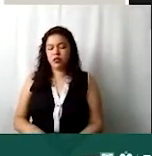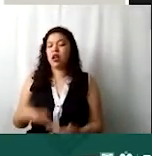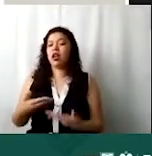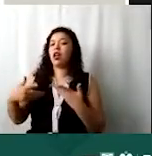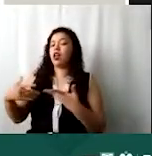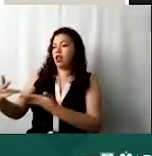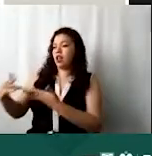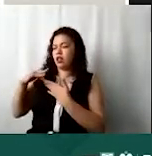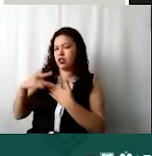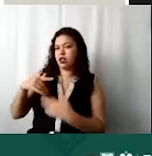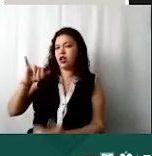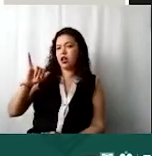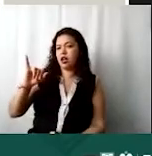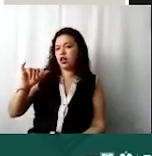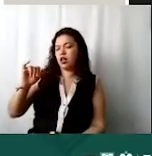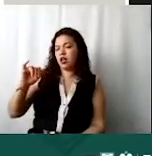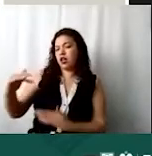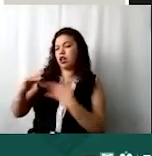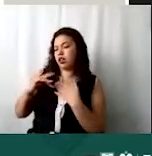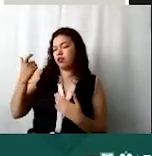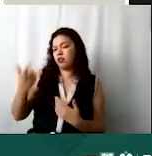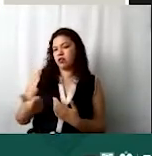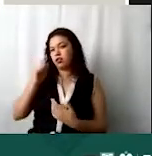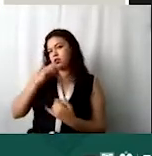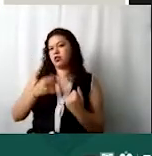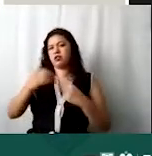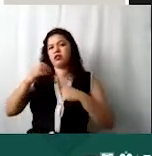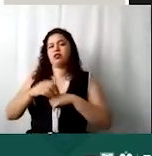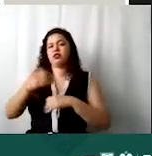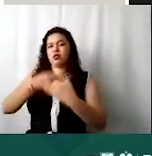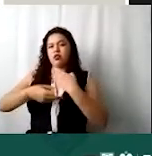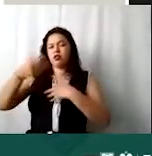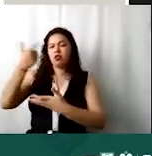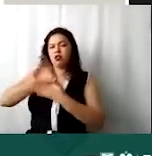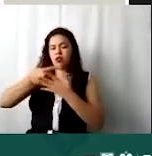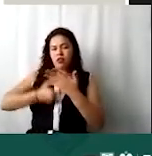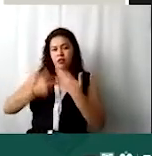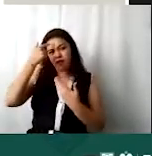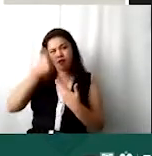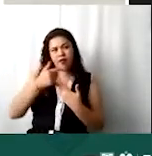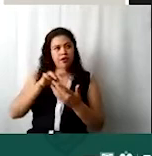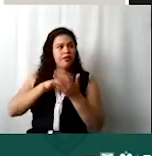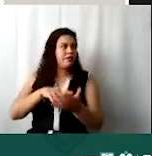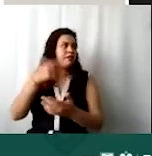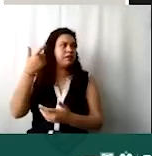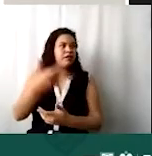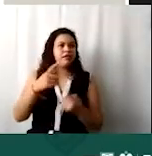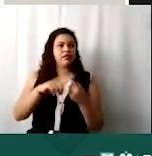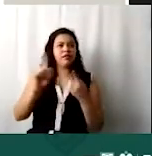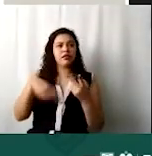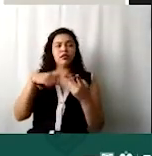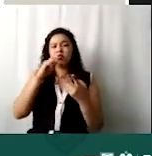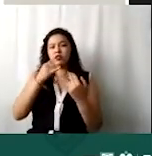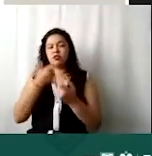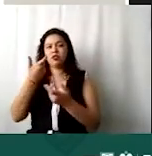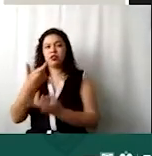cuenta se llama ayudas económicas, pero aquí ustedes van a encontrar todas las cuentas, tanto para los apoyos en efectivo como los apoyos